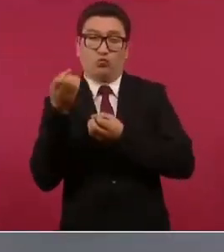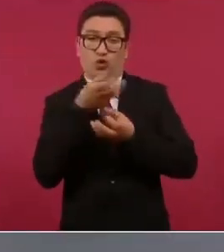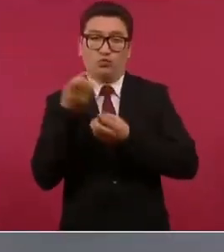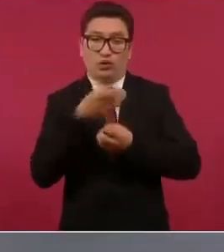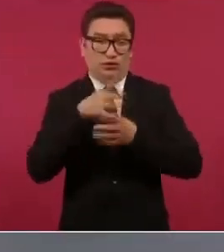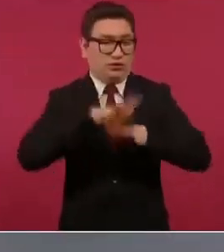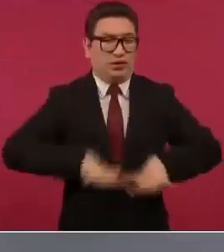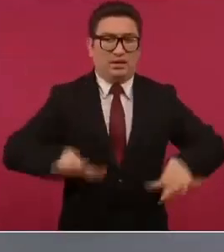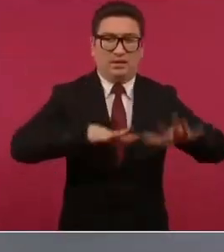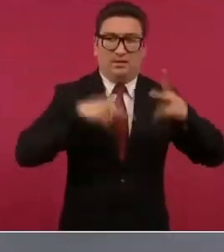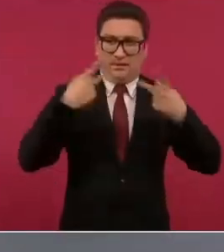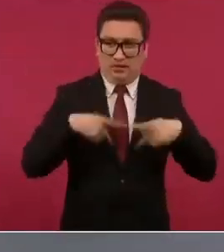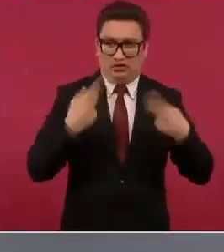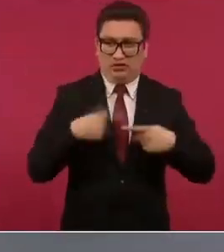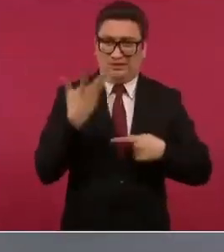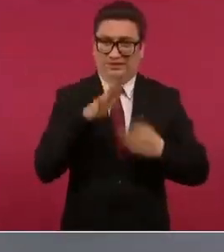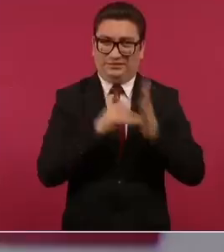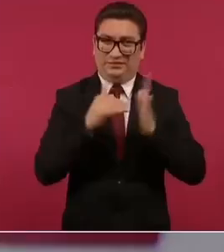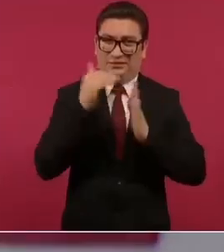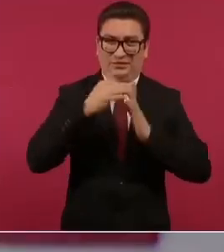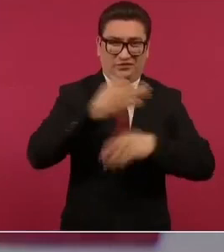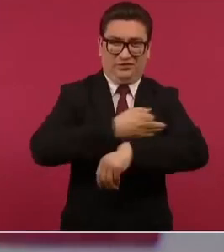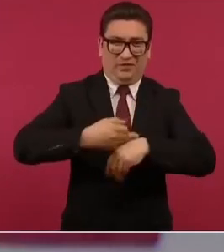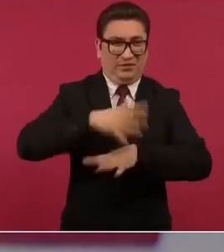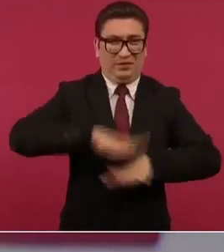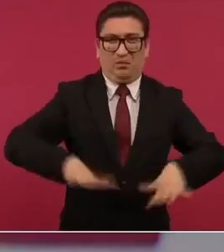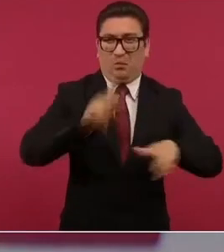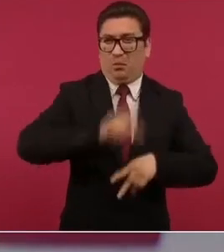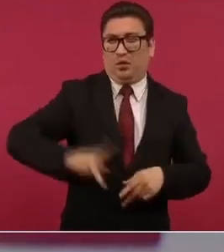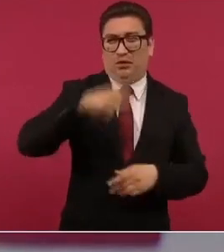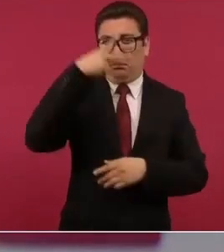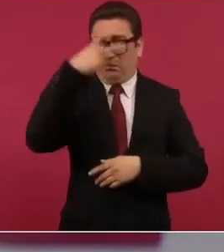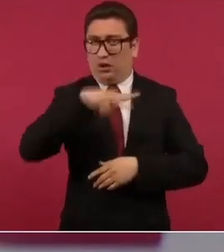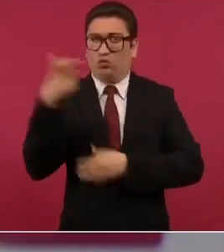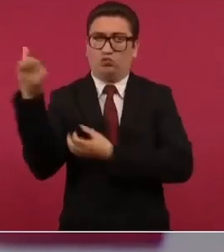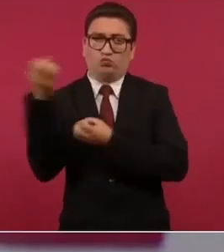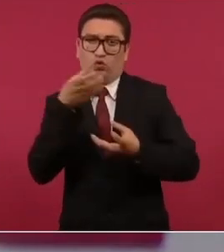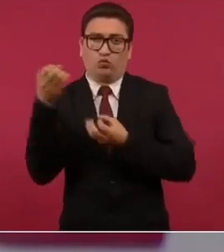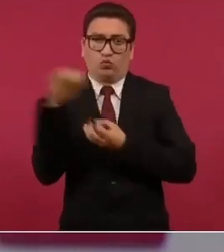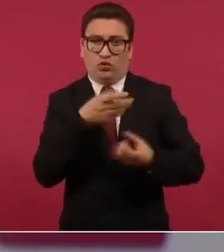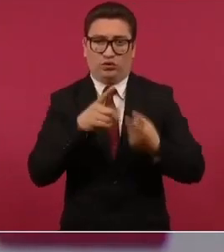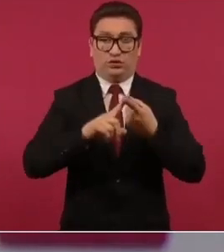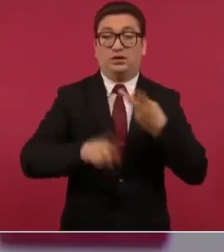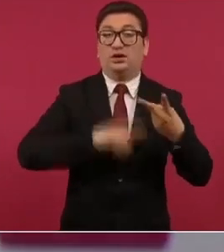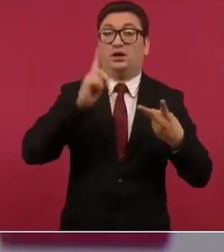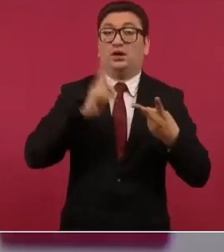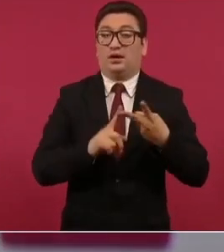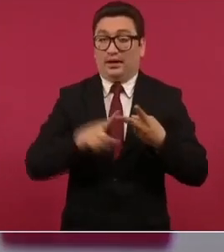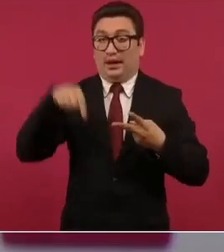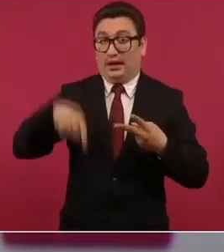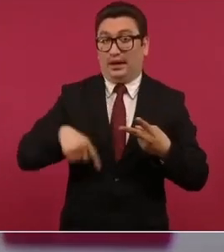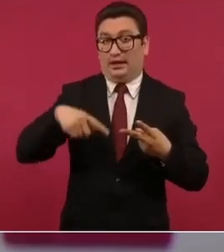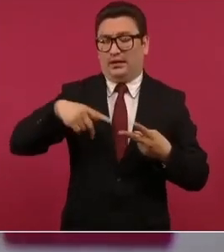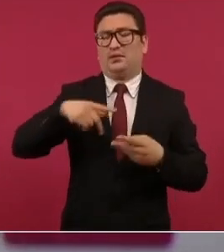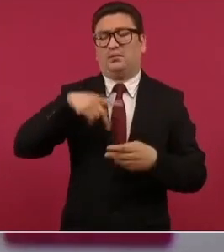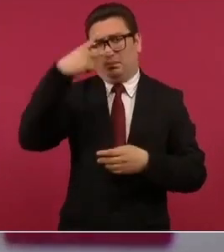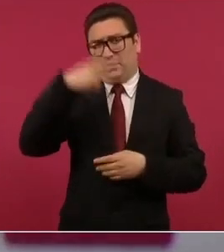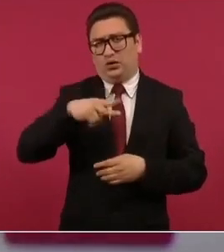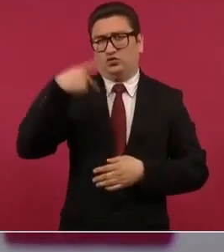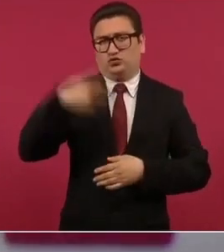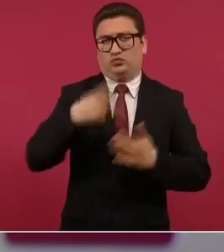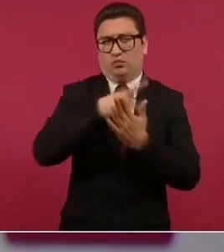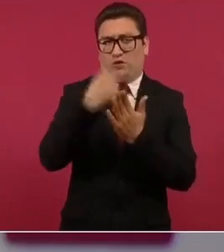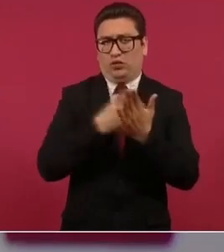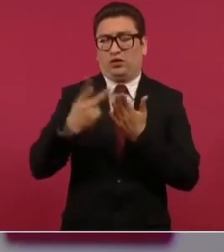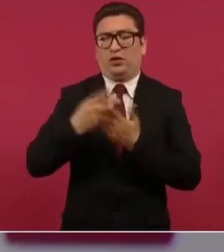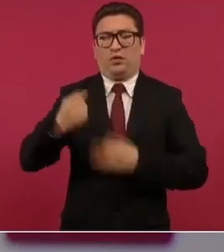los pueblos de México y con los programas del bienestar cuando